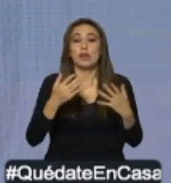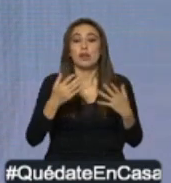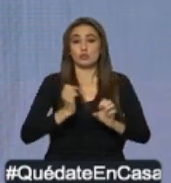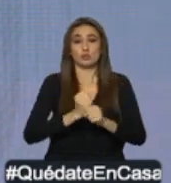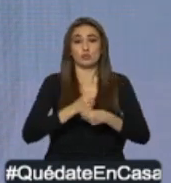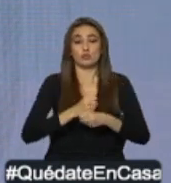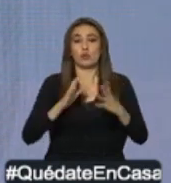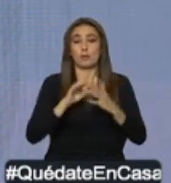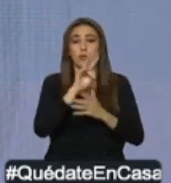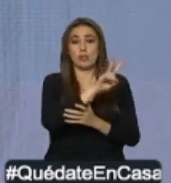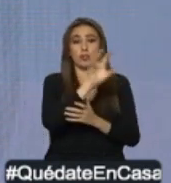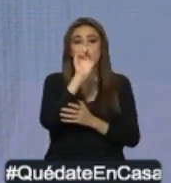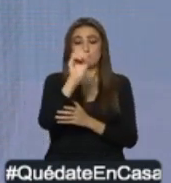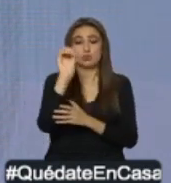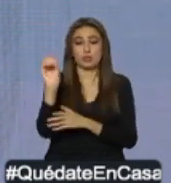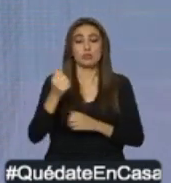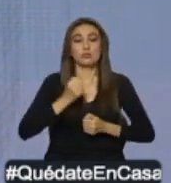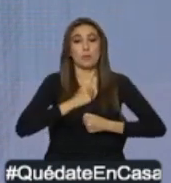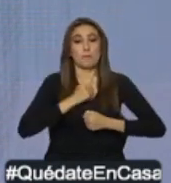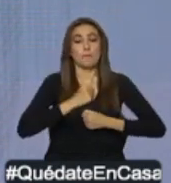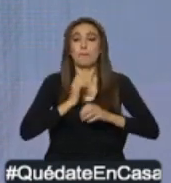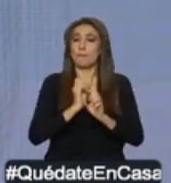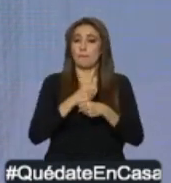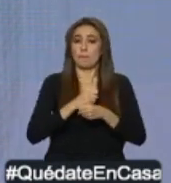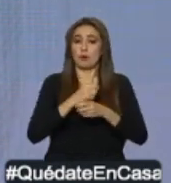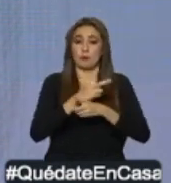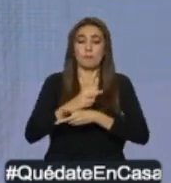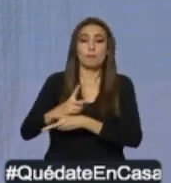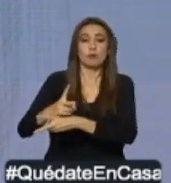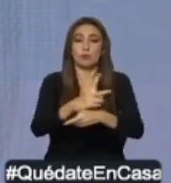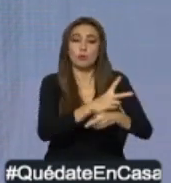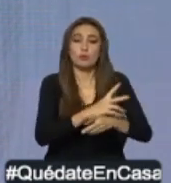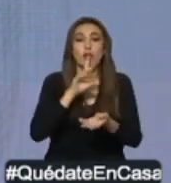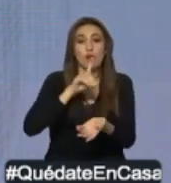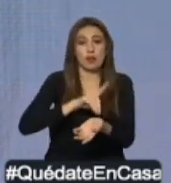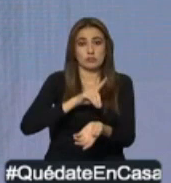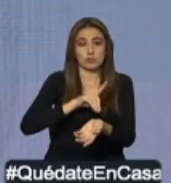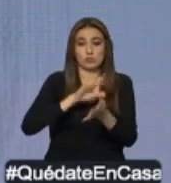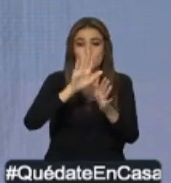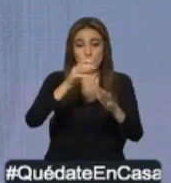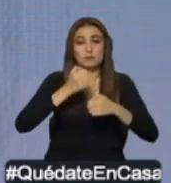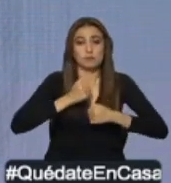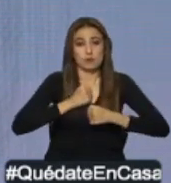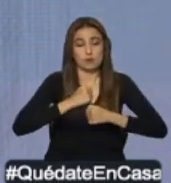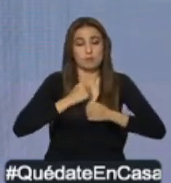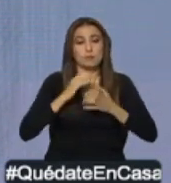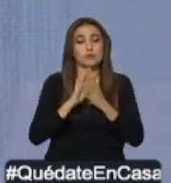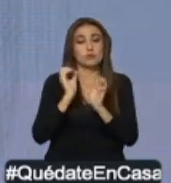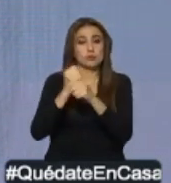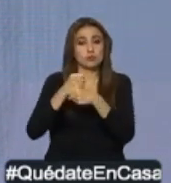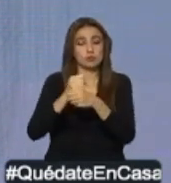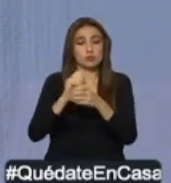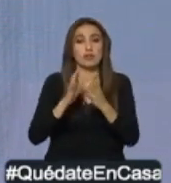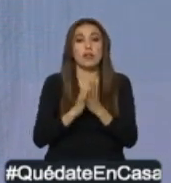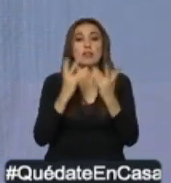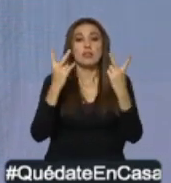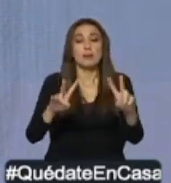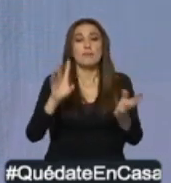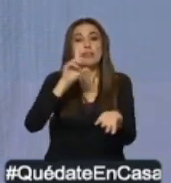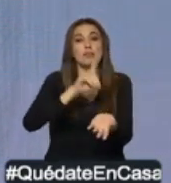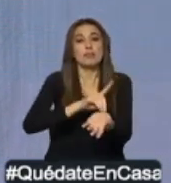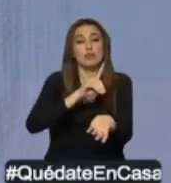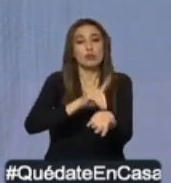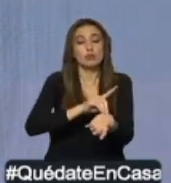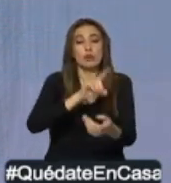200 equipos al día para cuidados de los galenos que atienden casos de COVID-19. Además, médicos del